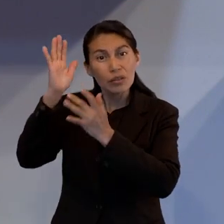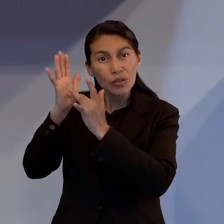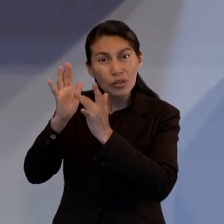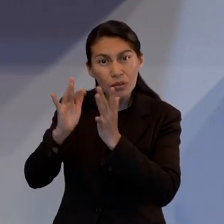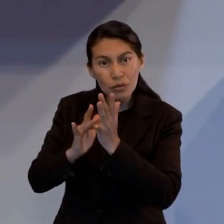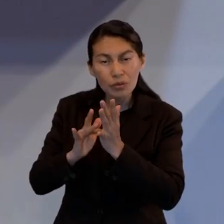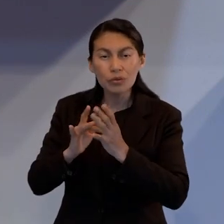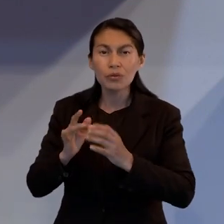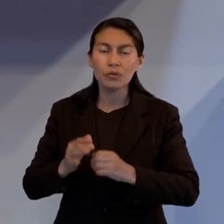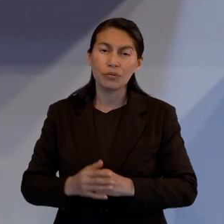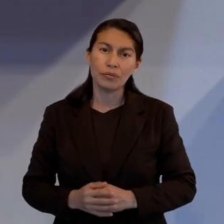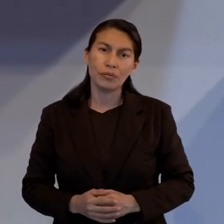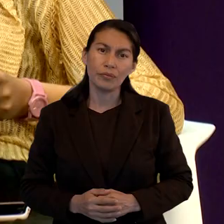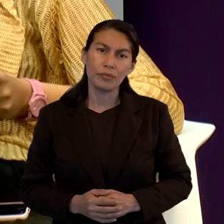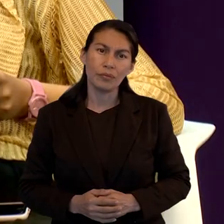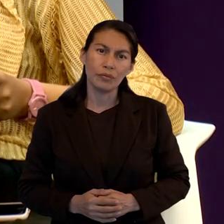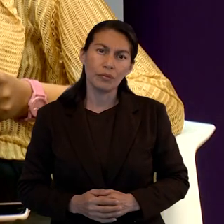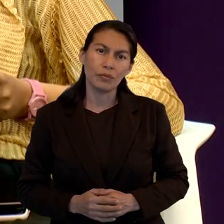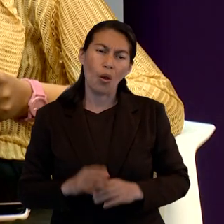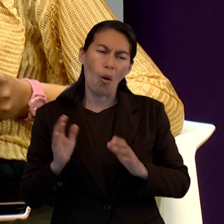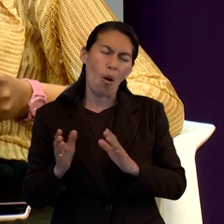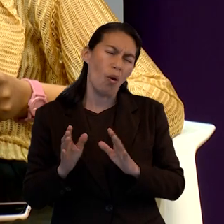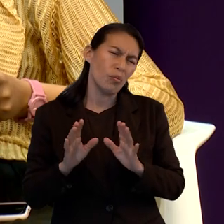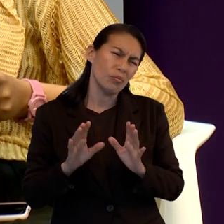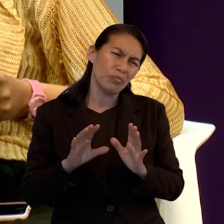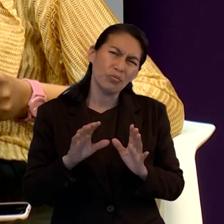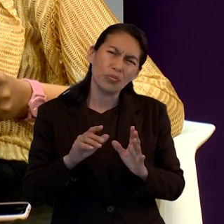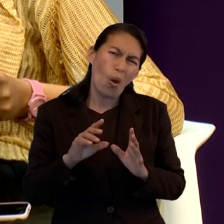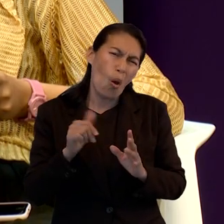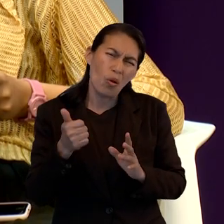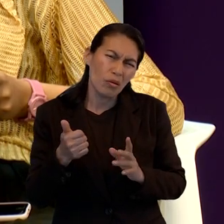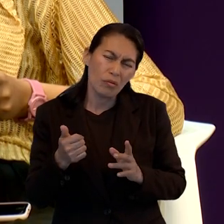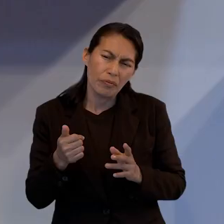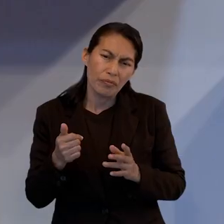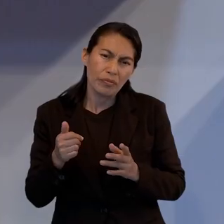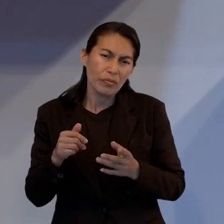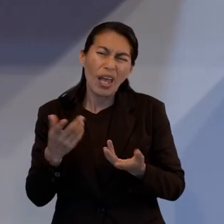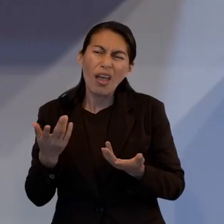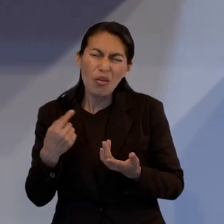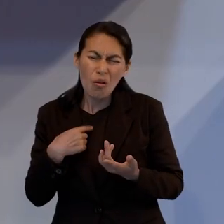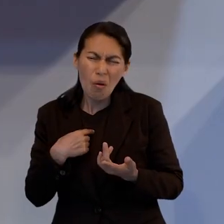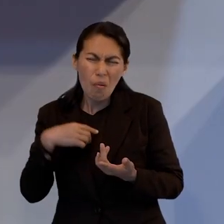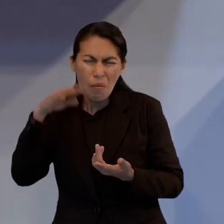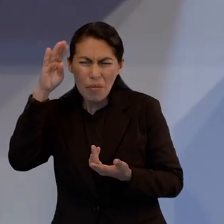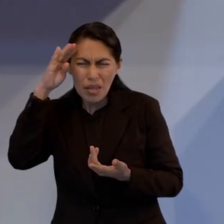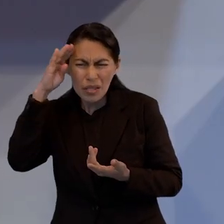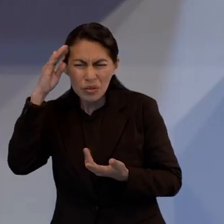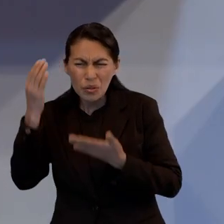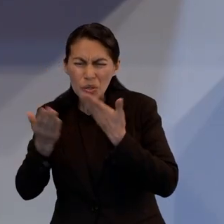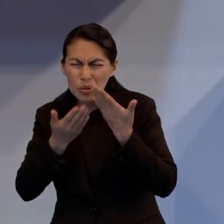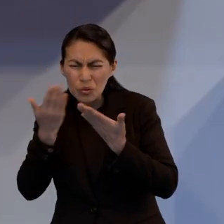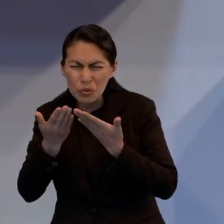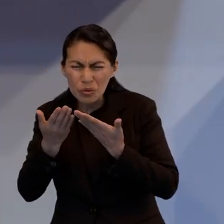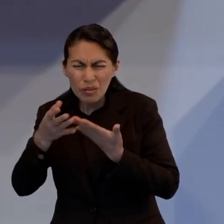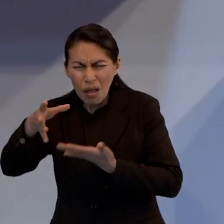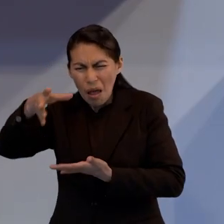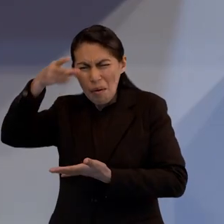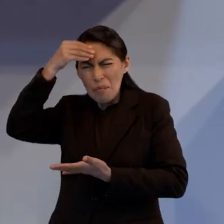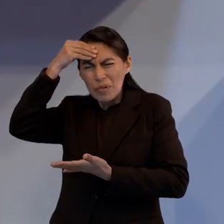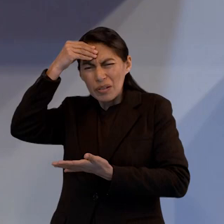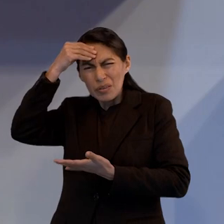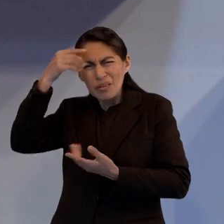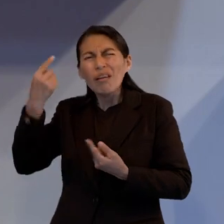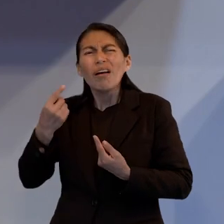O en otras palabras, ¿con qué me quedo de este estudio de Jesús, el